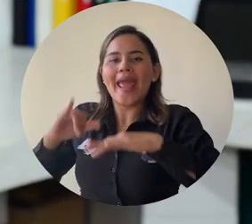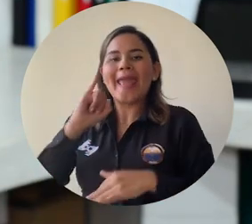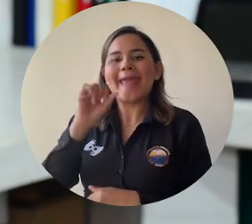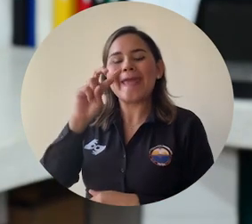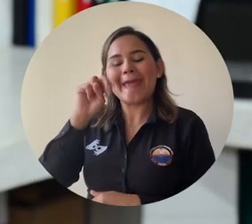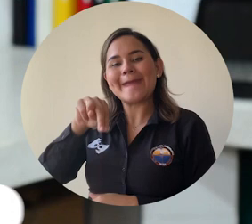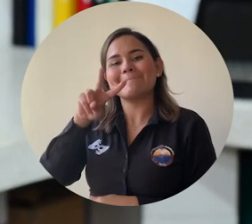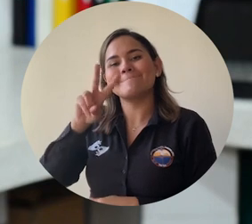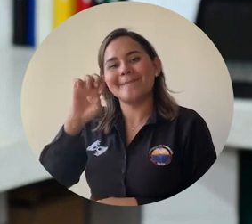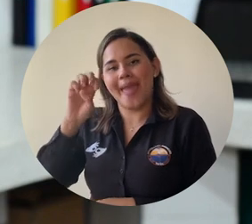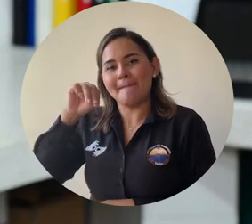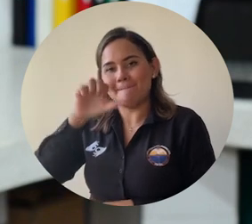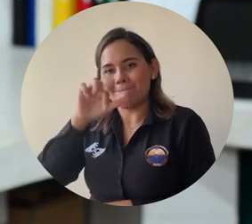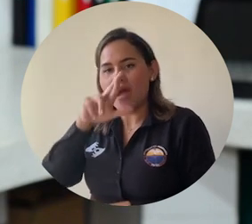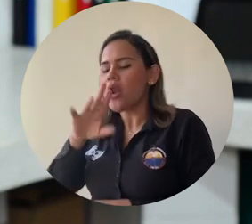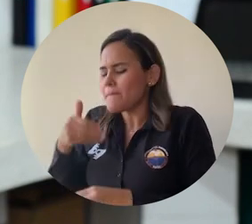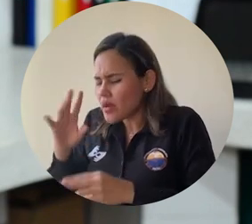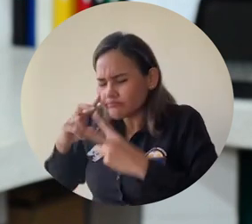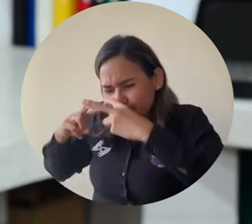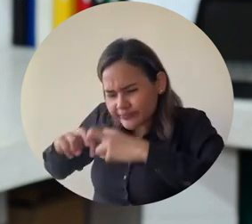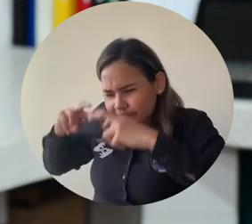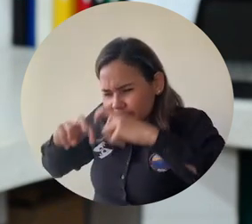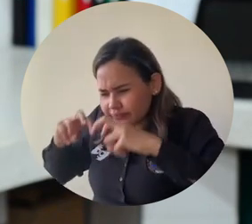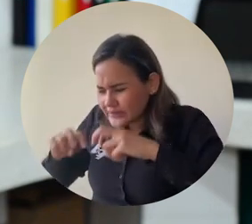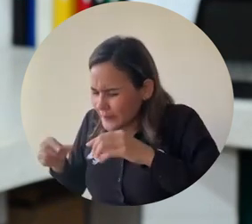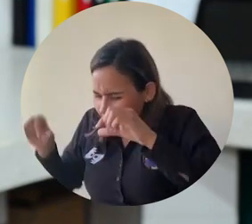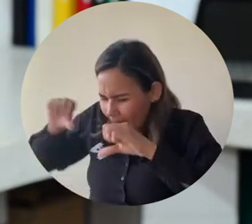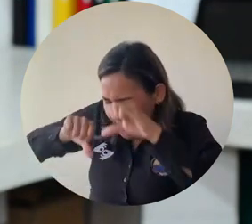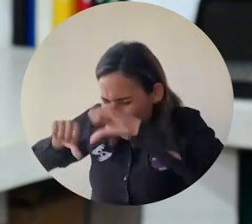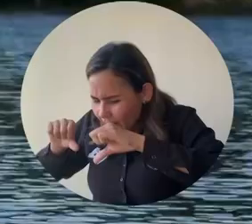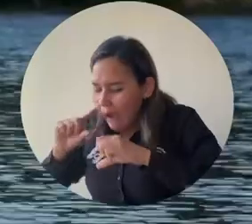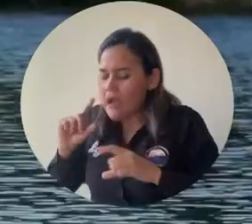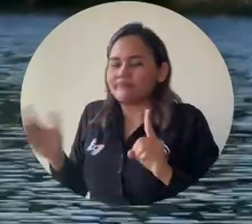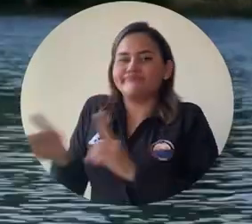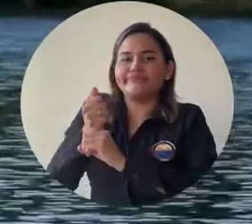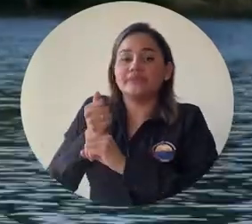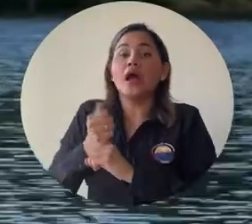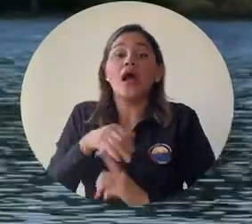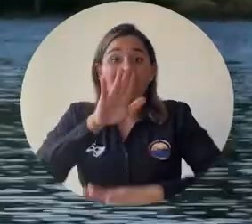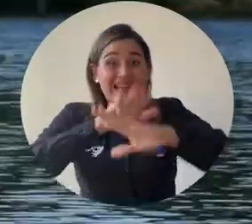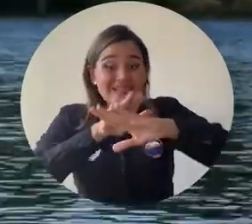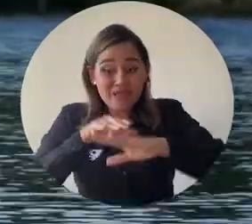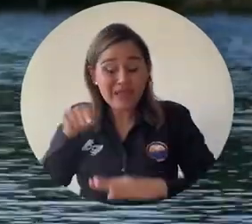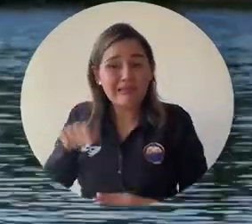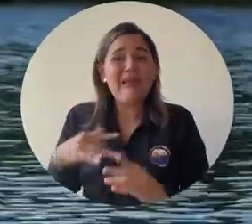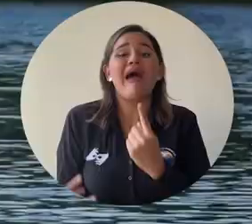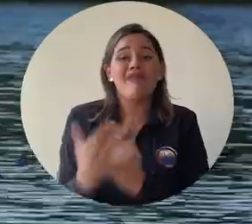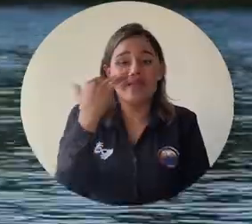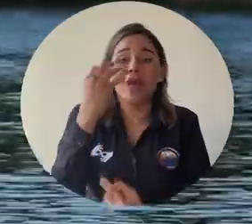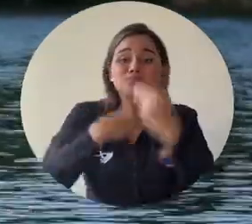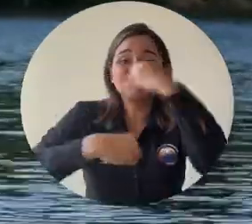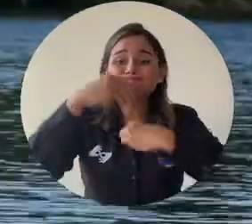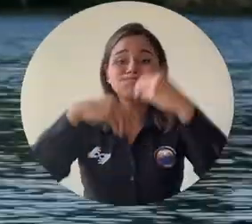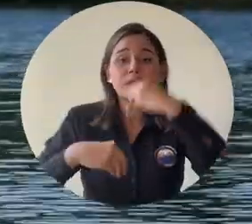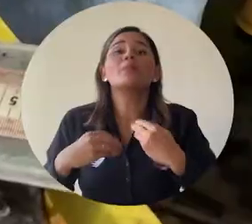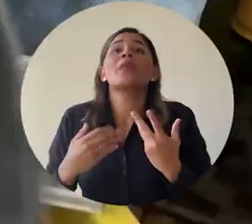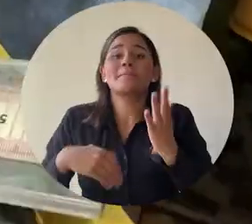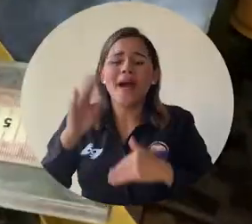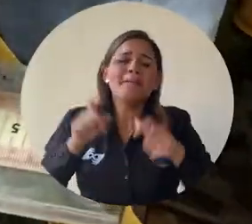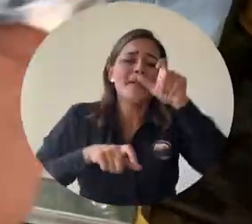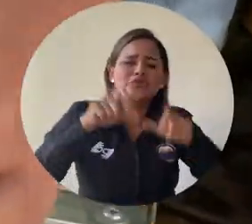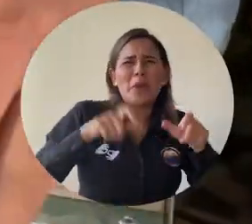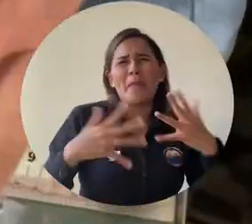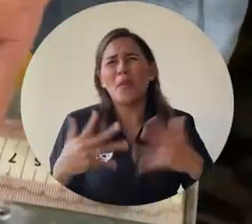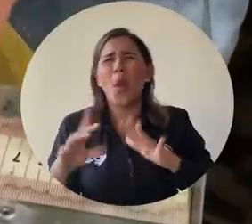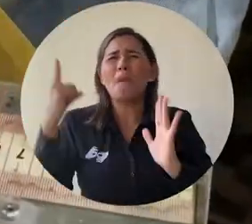biológica y fueron analizados visualmente y después por caracterización química. Esta situación perjudica la seguridad alimentaria, pues hoy son más